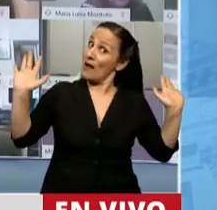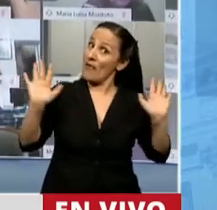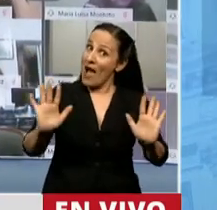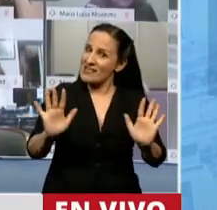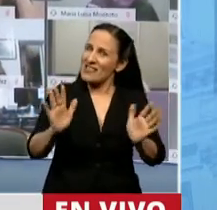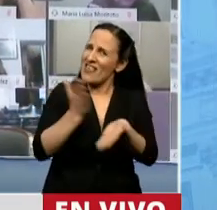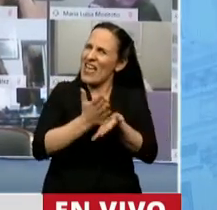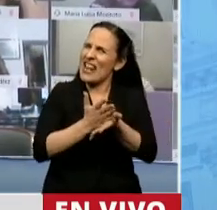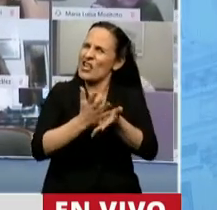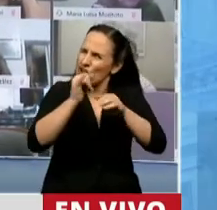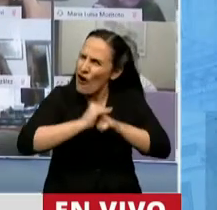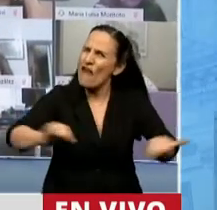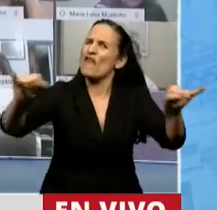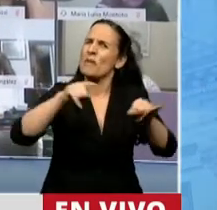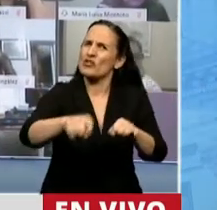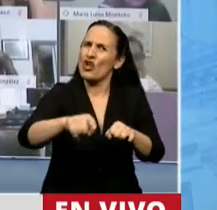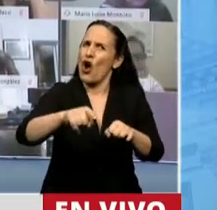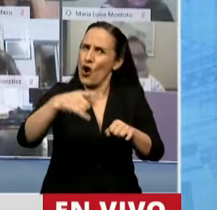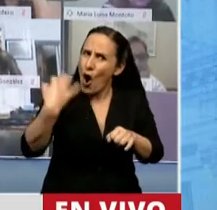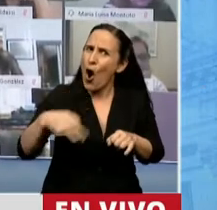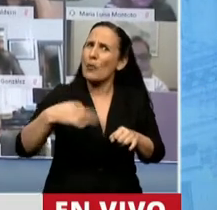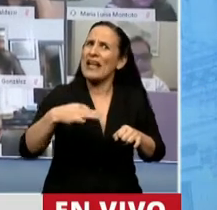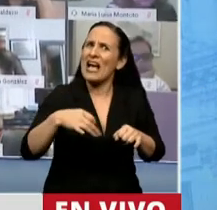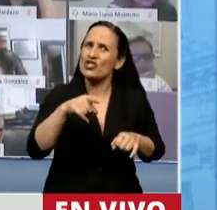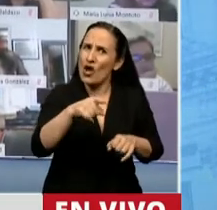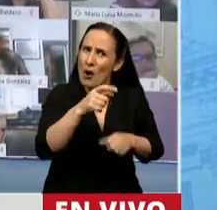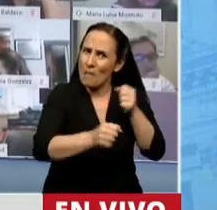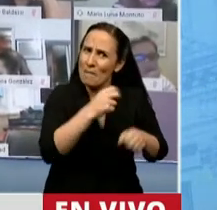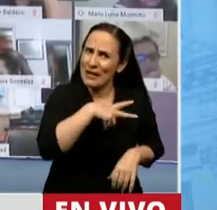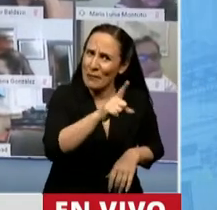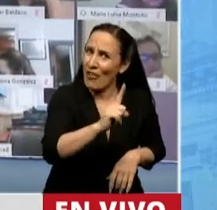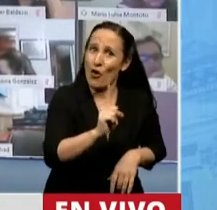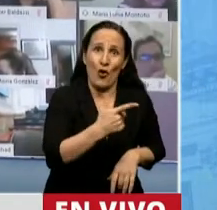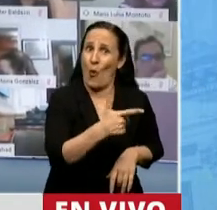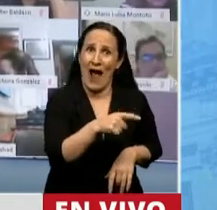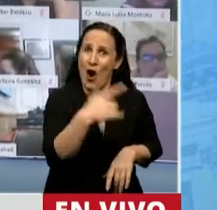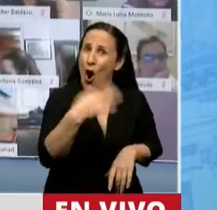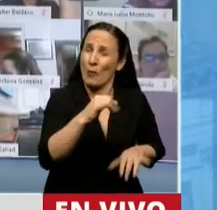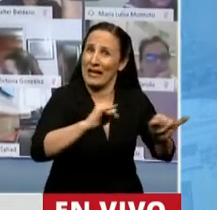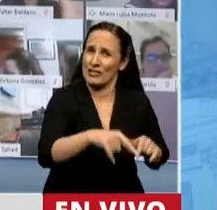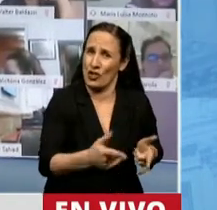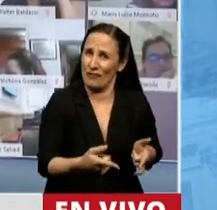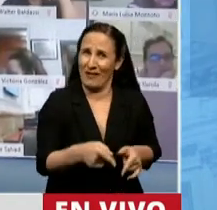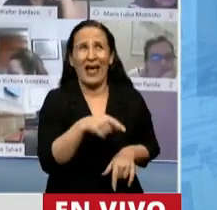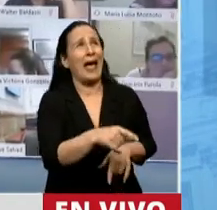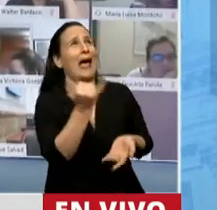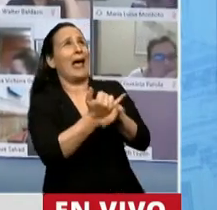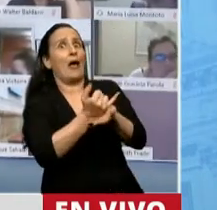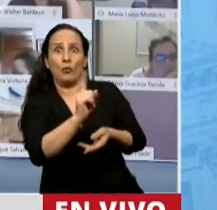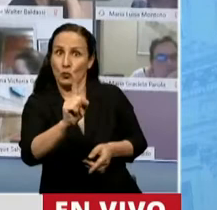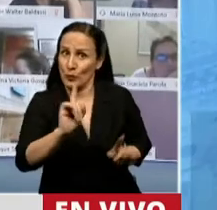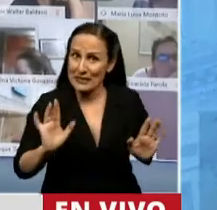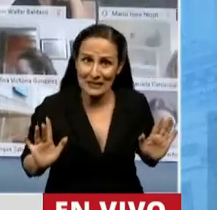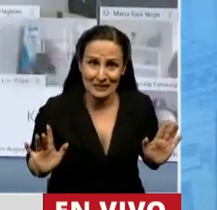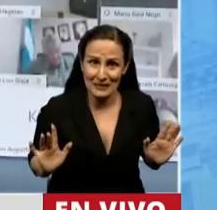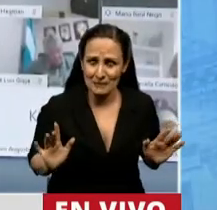información, la obligación a dar la información, los privados no la tienen. Y la verdad que no es un tema menor. Y yo lo digo esto,